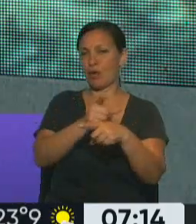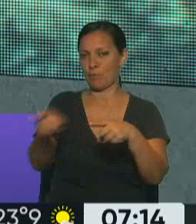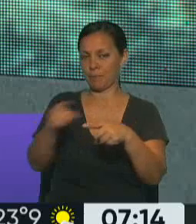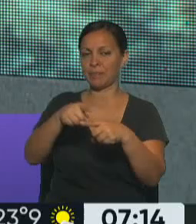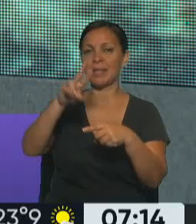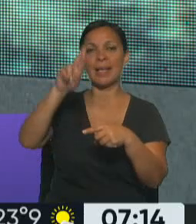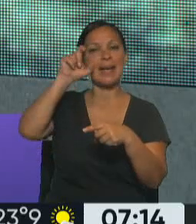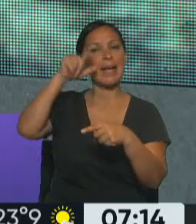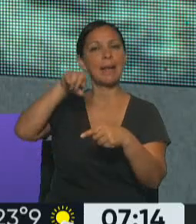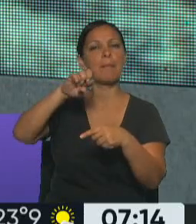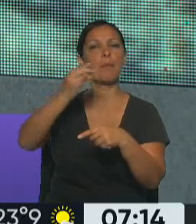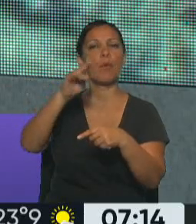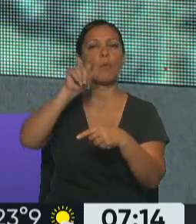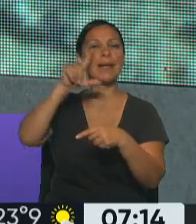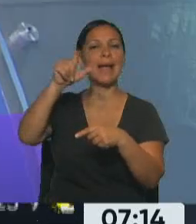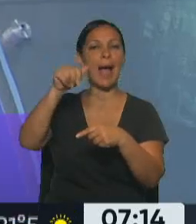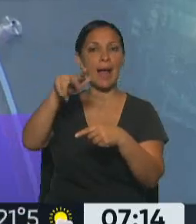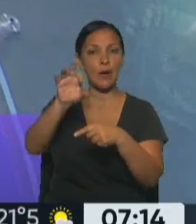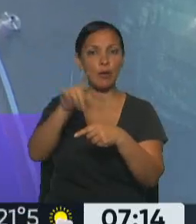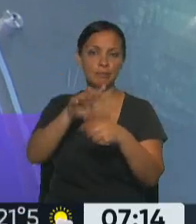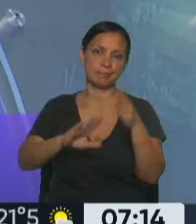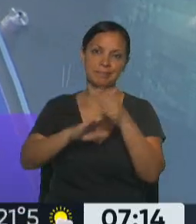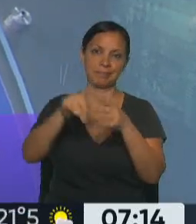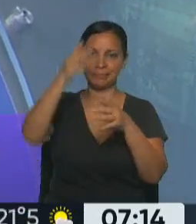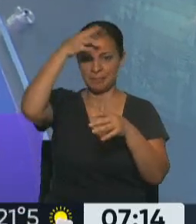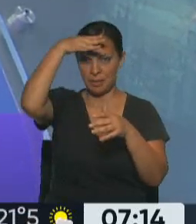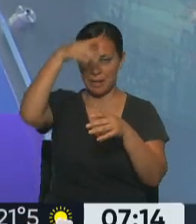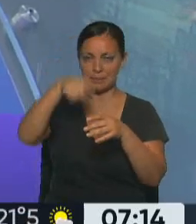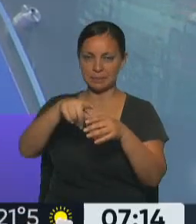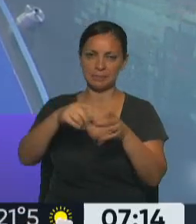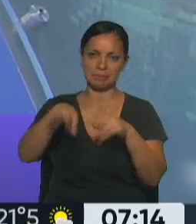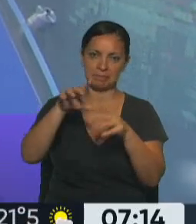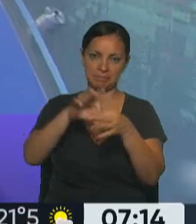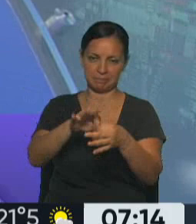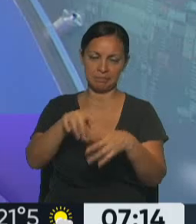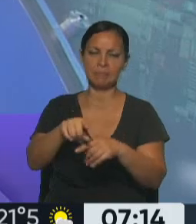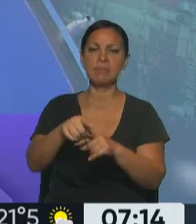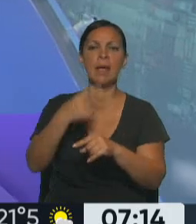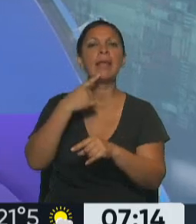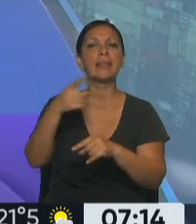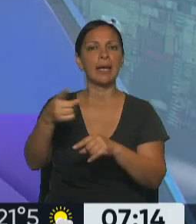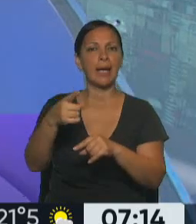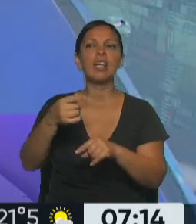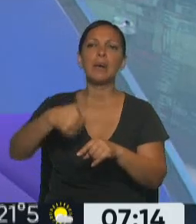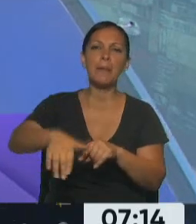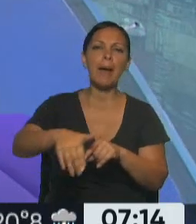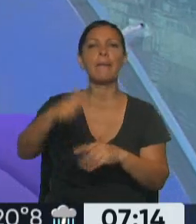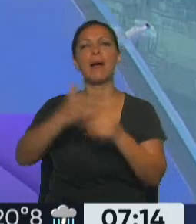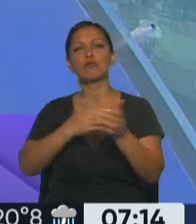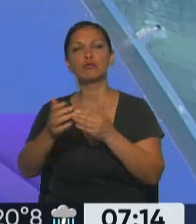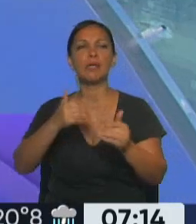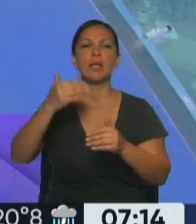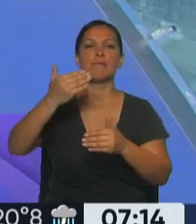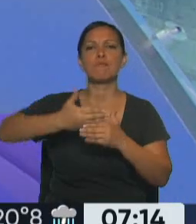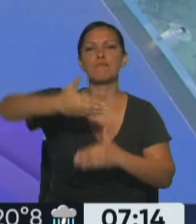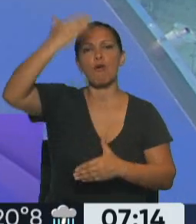Trump a la cabeza del poder ejecutivo, de la máxima autoridad estadounidense, había advertido sobre la construcción del muro, es decir, que la política migratoria